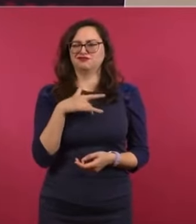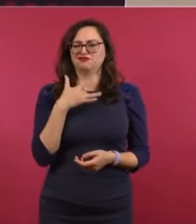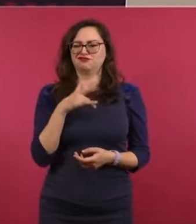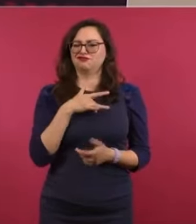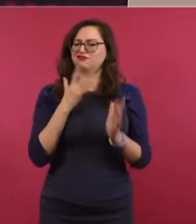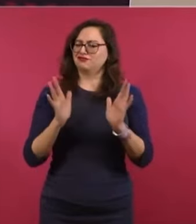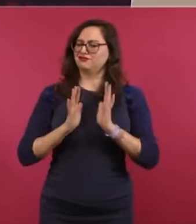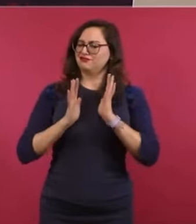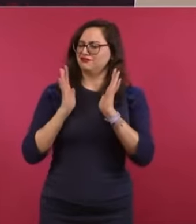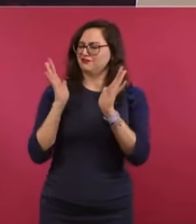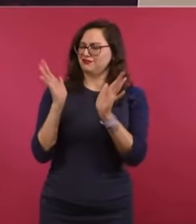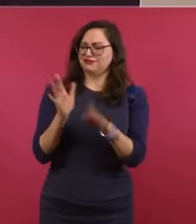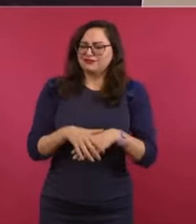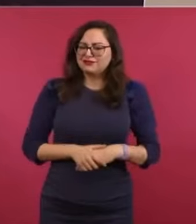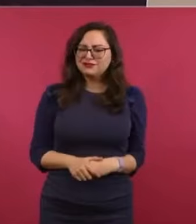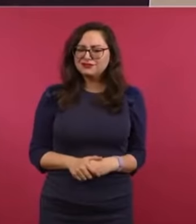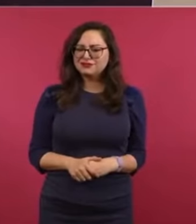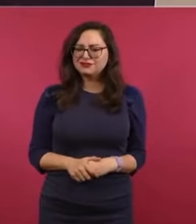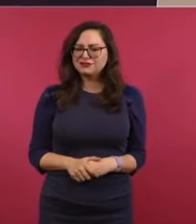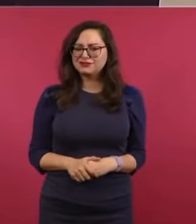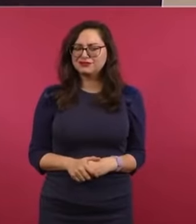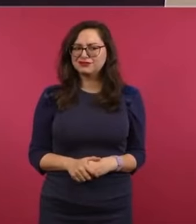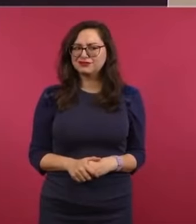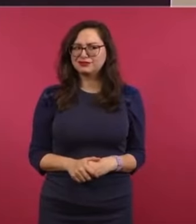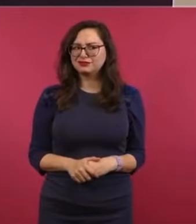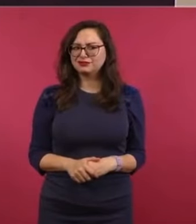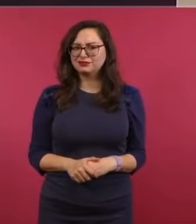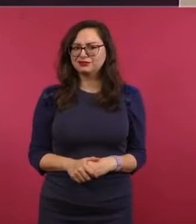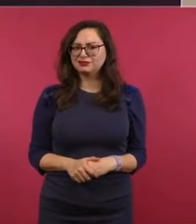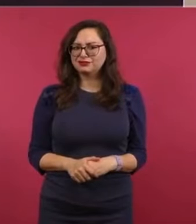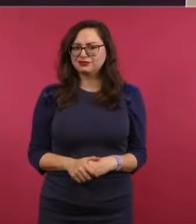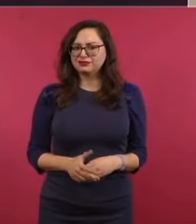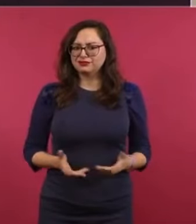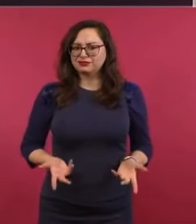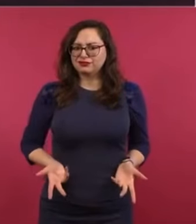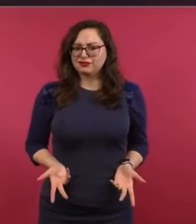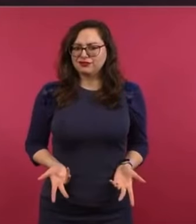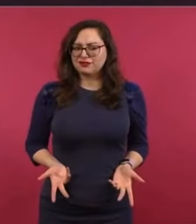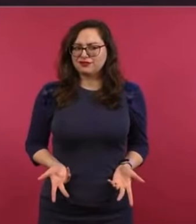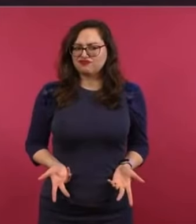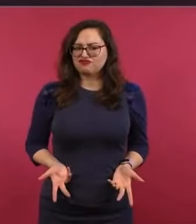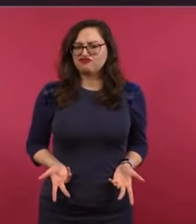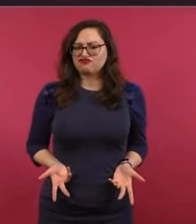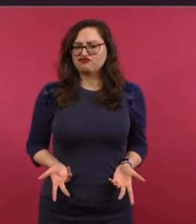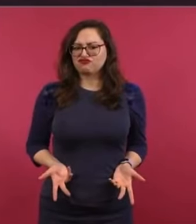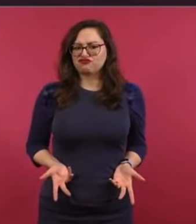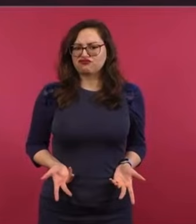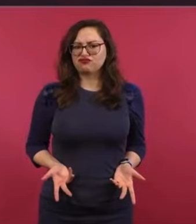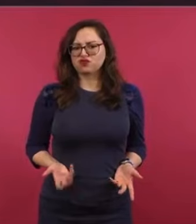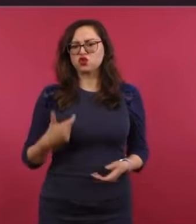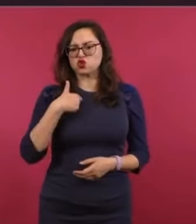porque sí los conozco y son